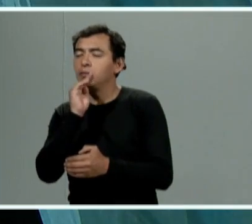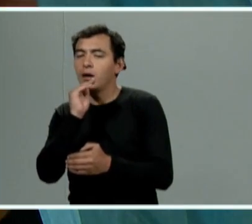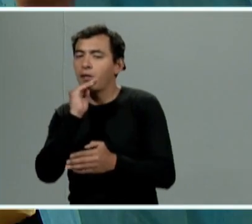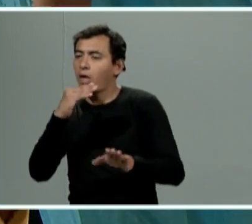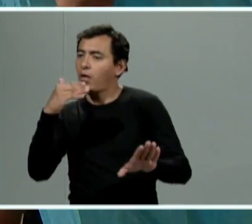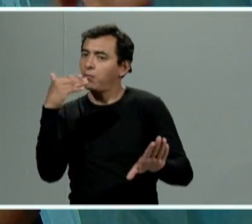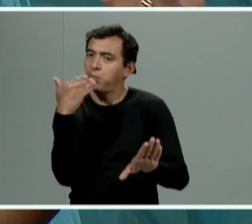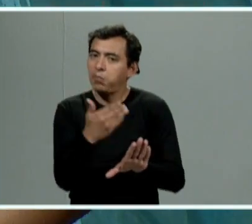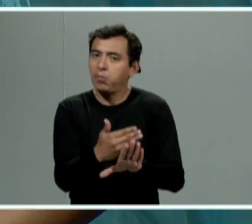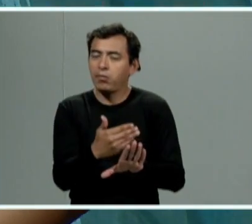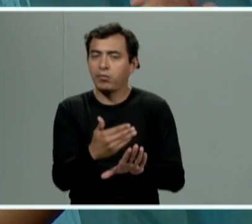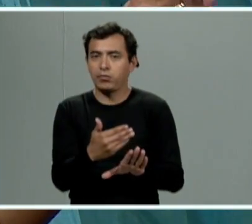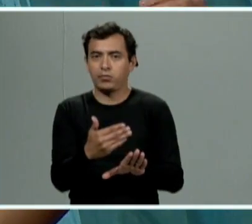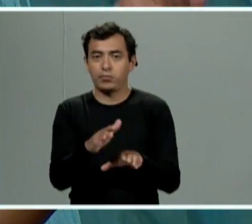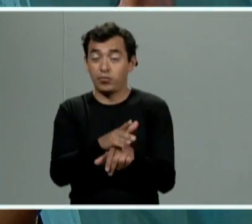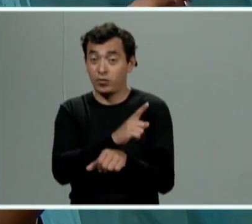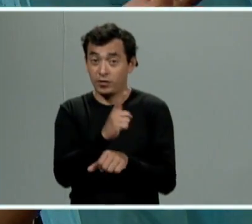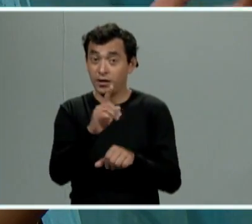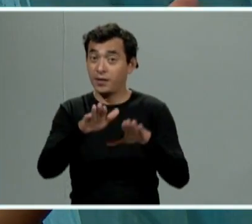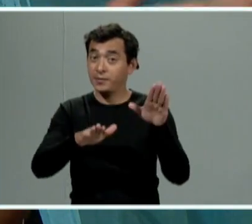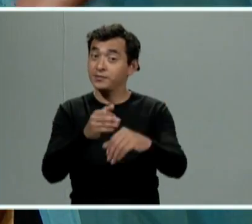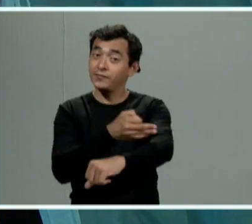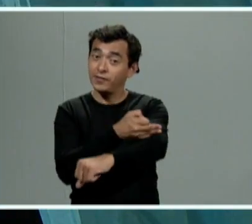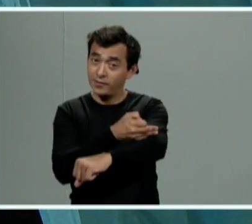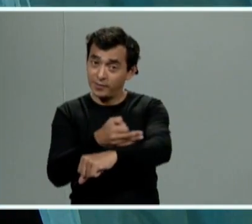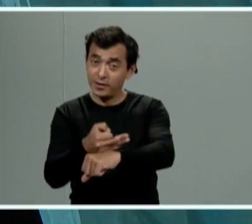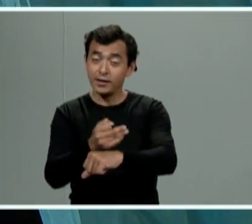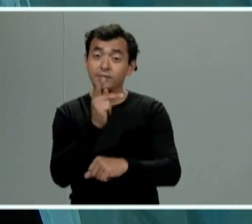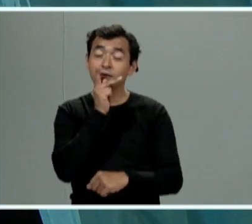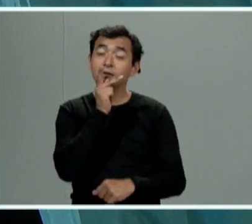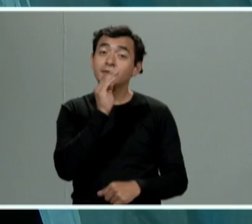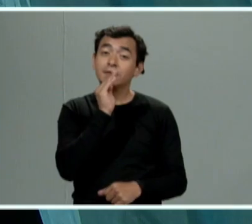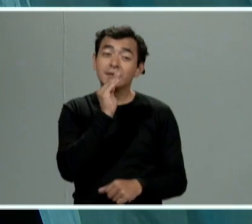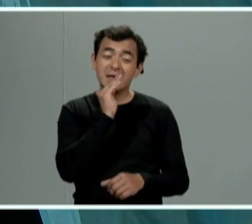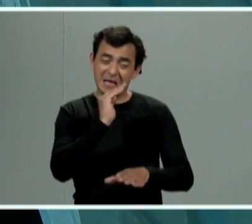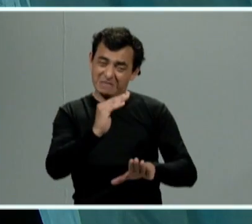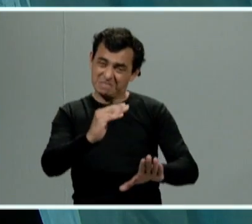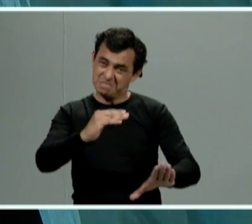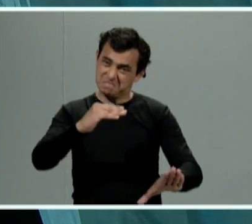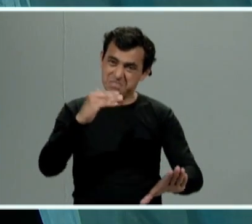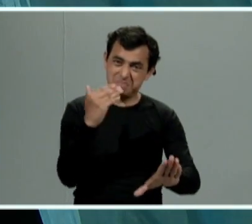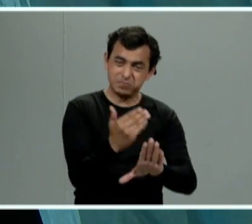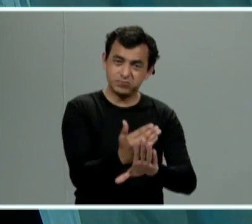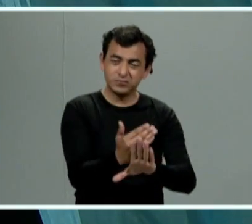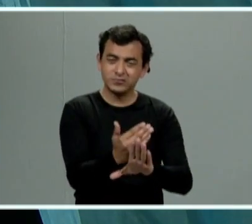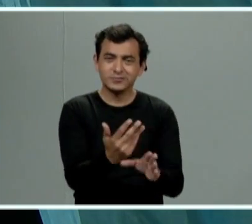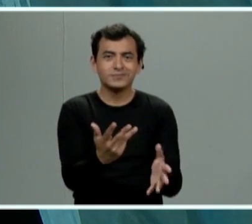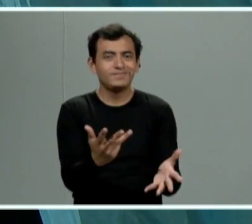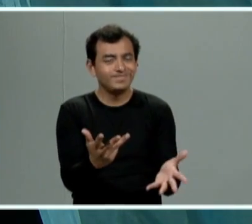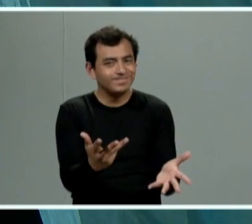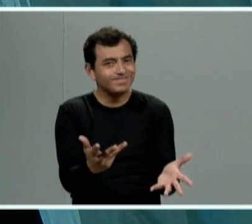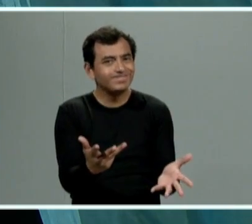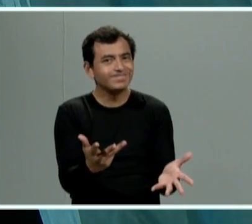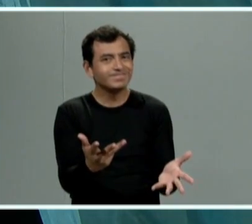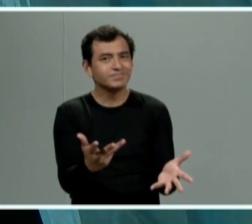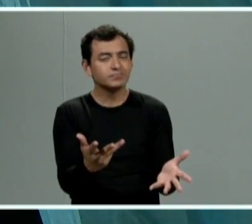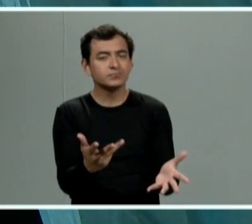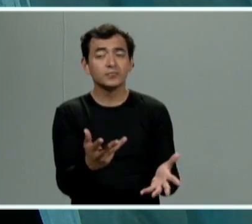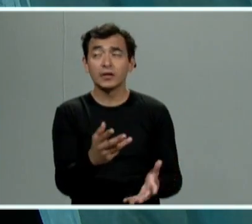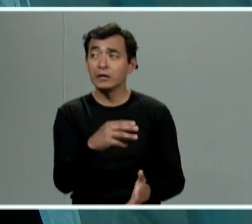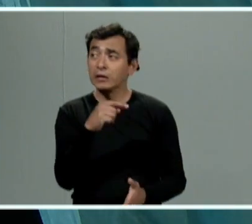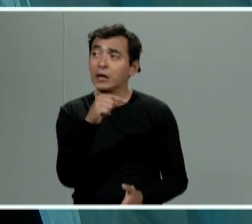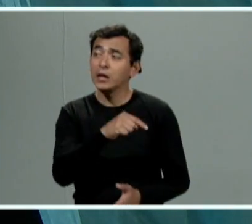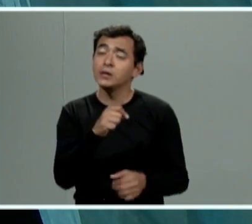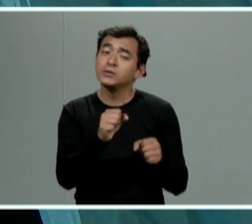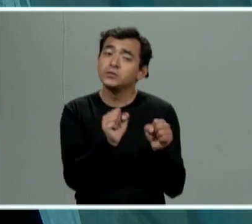porque su familiar directo o padre o madre está violentando esta niña niña o adolescente presentan la denuncia y ellos nos dicen es mi